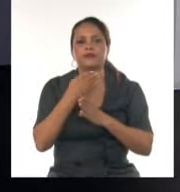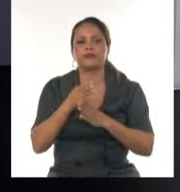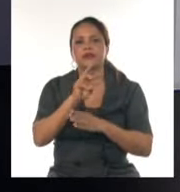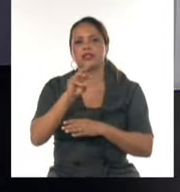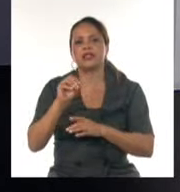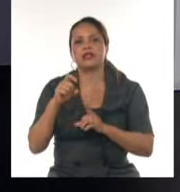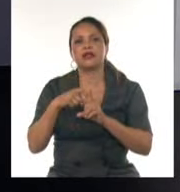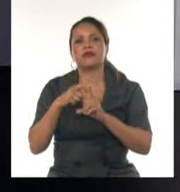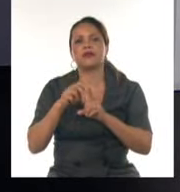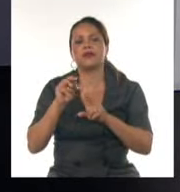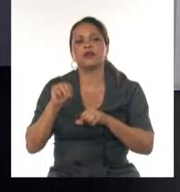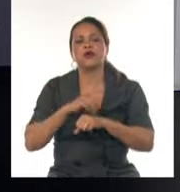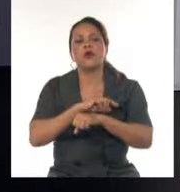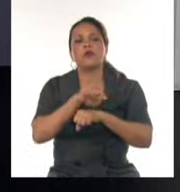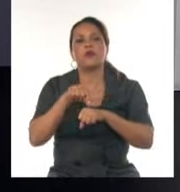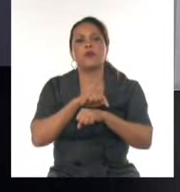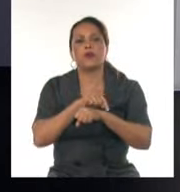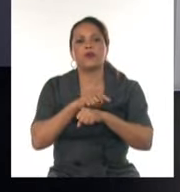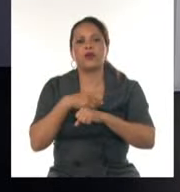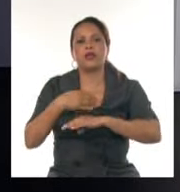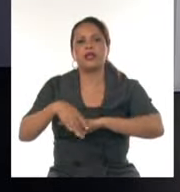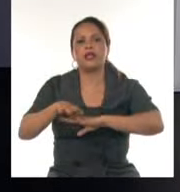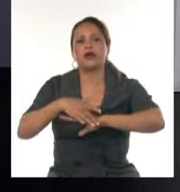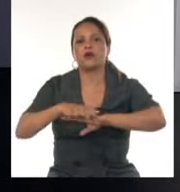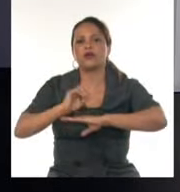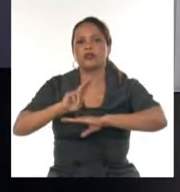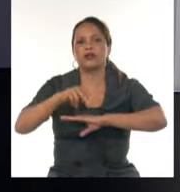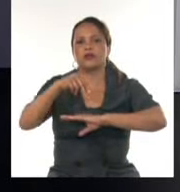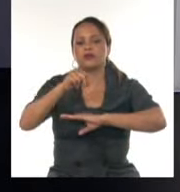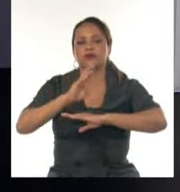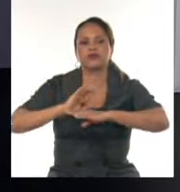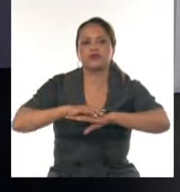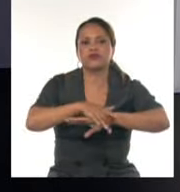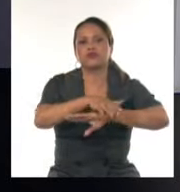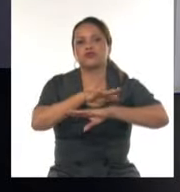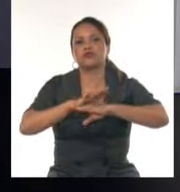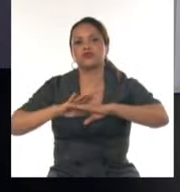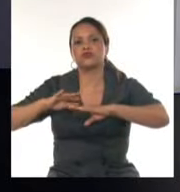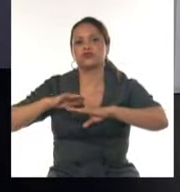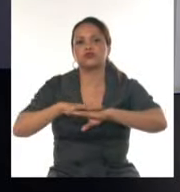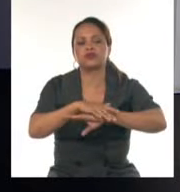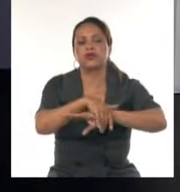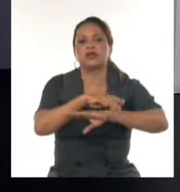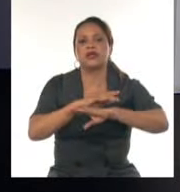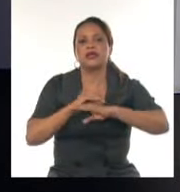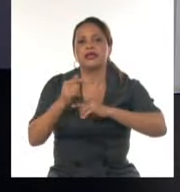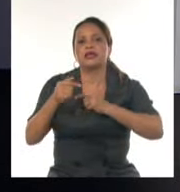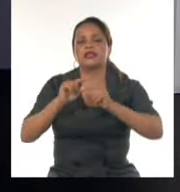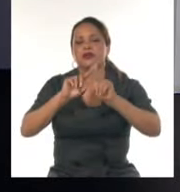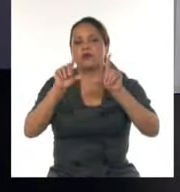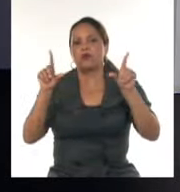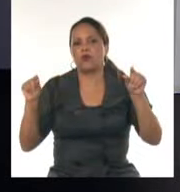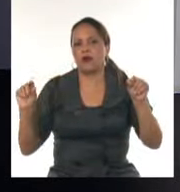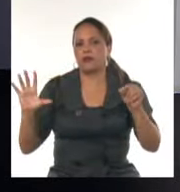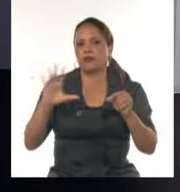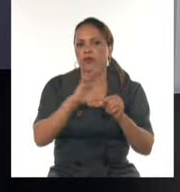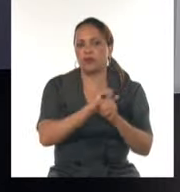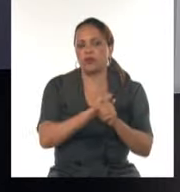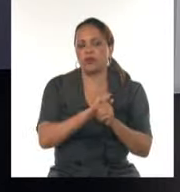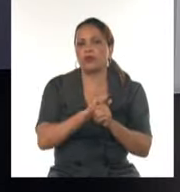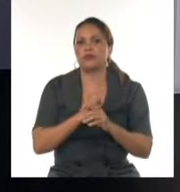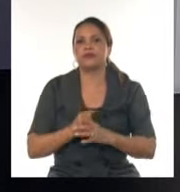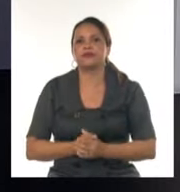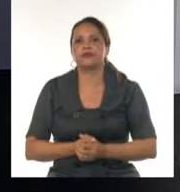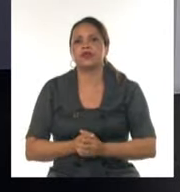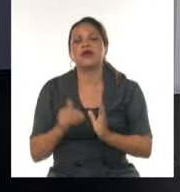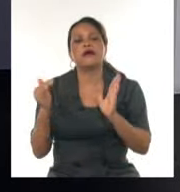por hora en zonas de la costa norte. Habrá oleaje en casi todos nuestros litorales, excepto en la costa norte central en